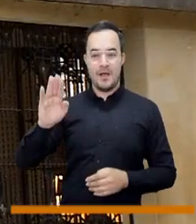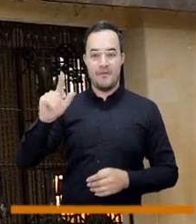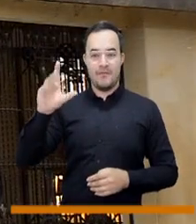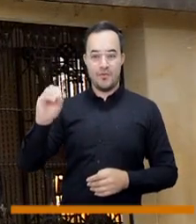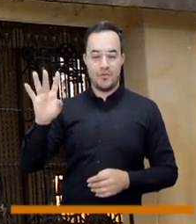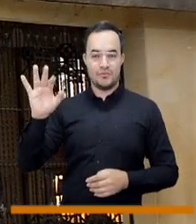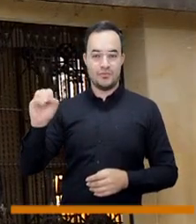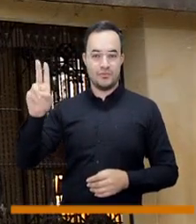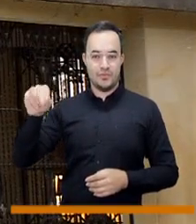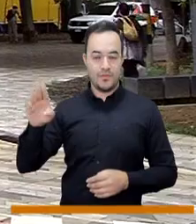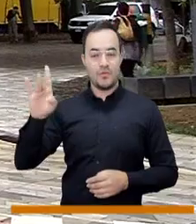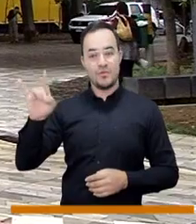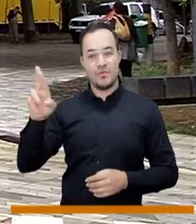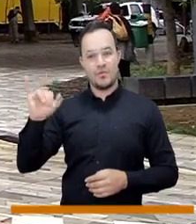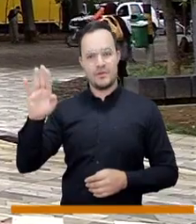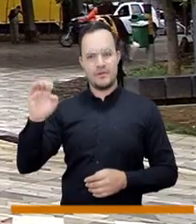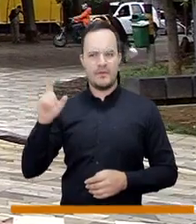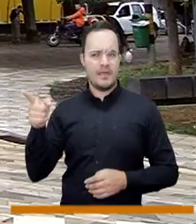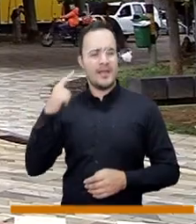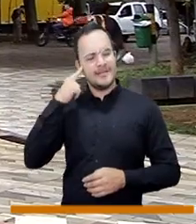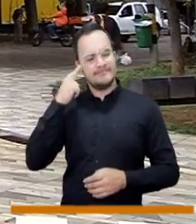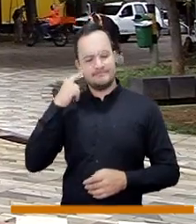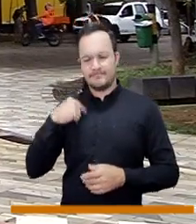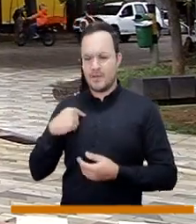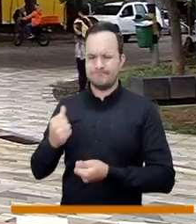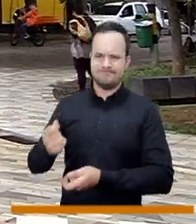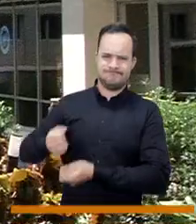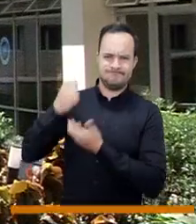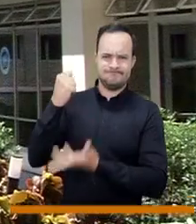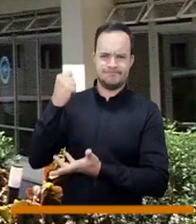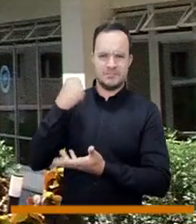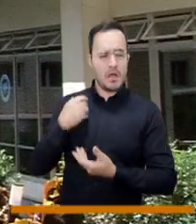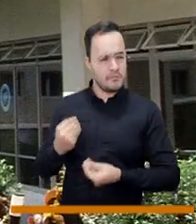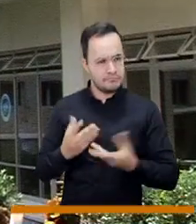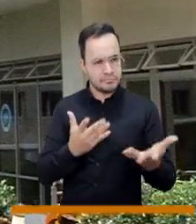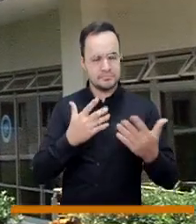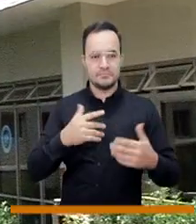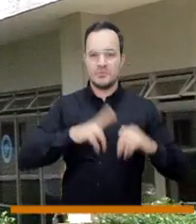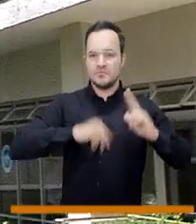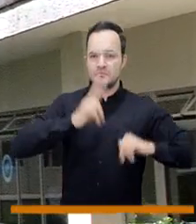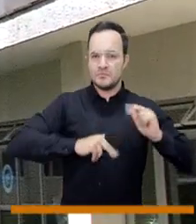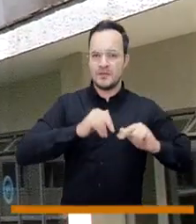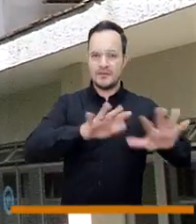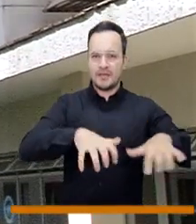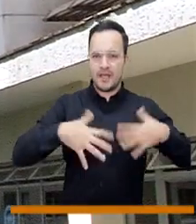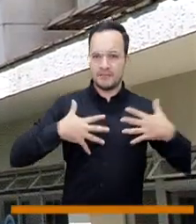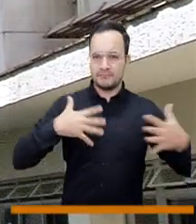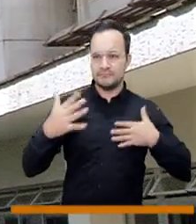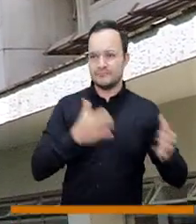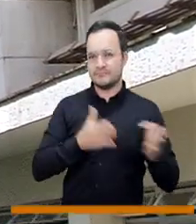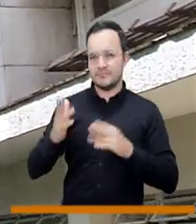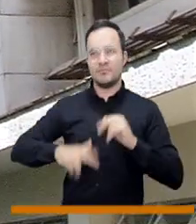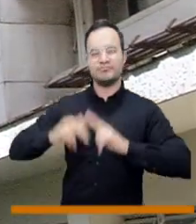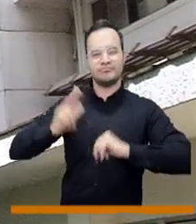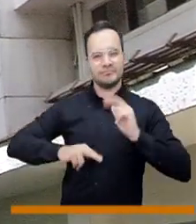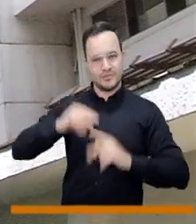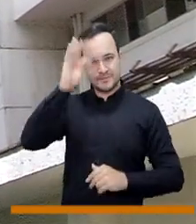Don Pablo Tobón Uribe, un filántropo y líder cívico, donó parte de su fortuna para hacer un teatro y un hospital.